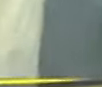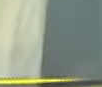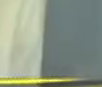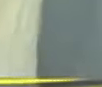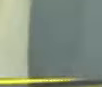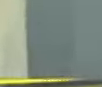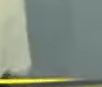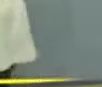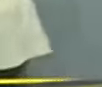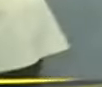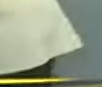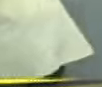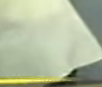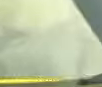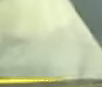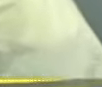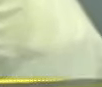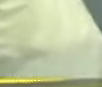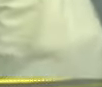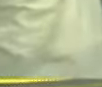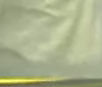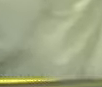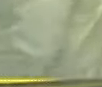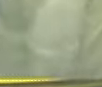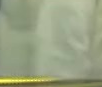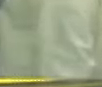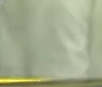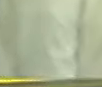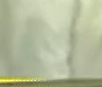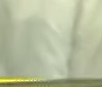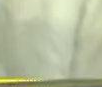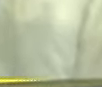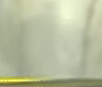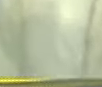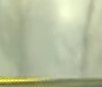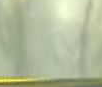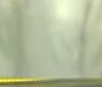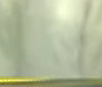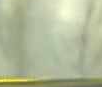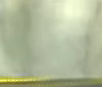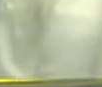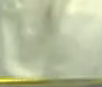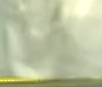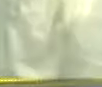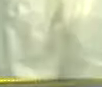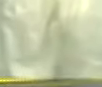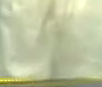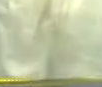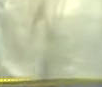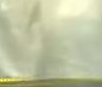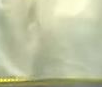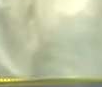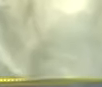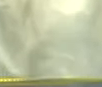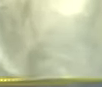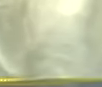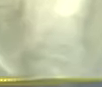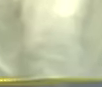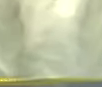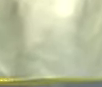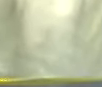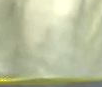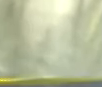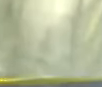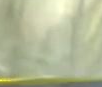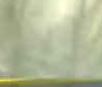dar esa democratización de los espacios para la salud, para el estudio, para la ciencia, la tecnología, la